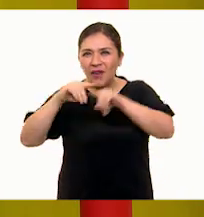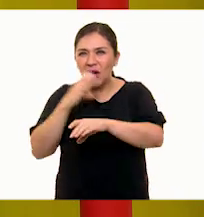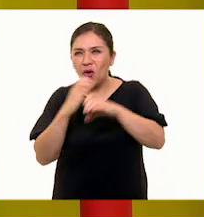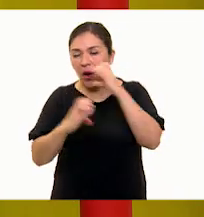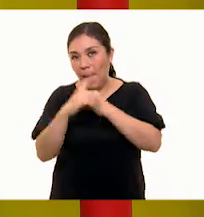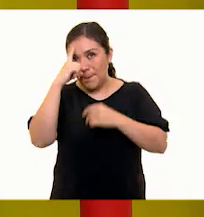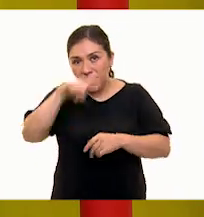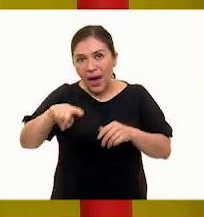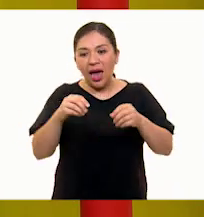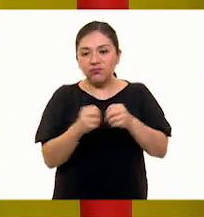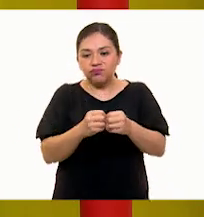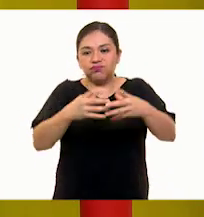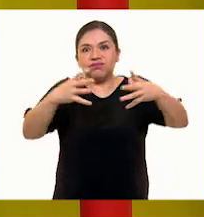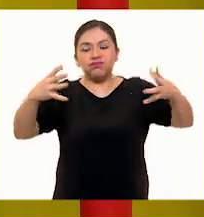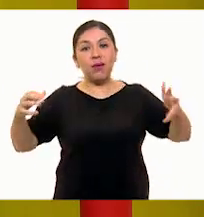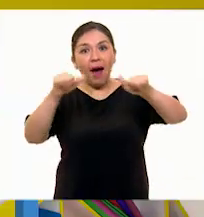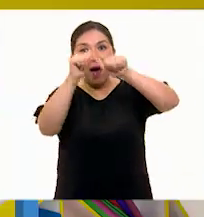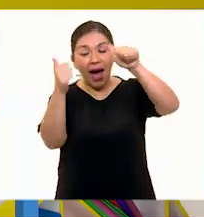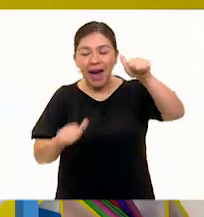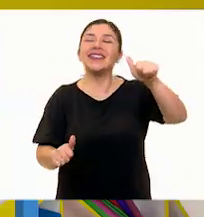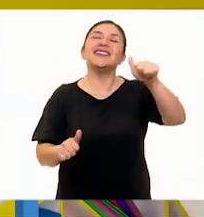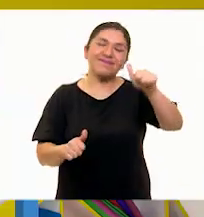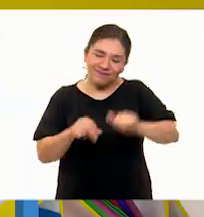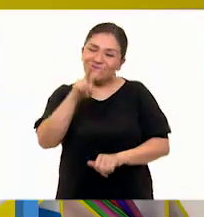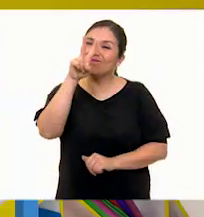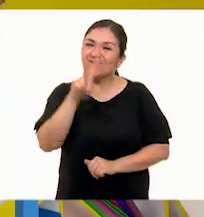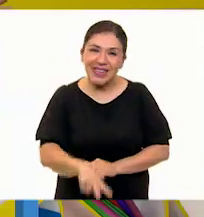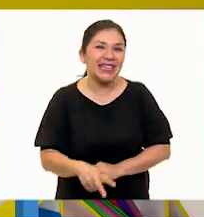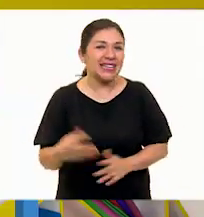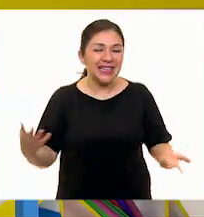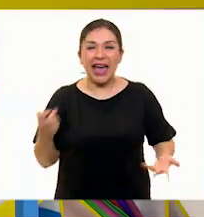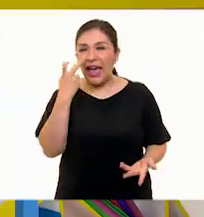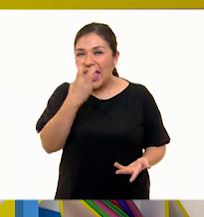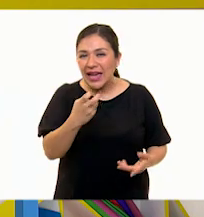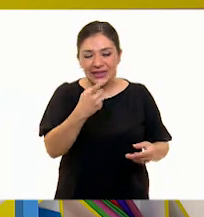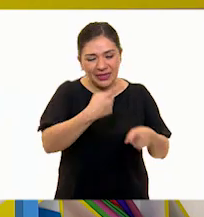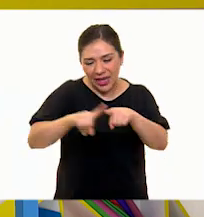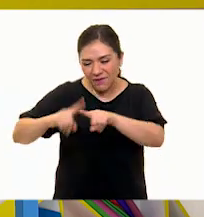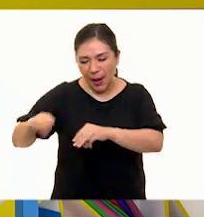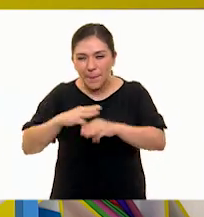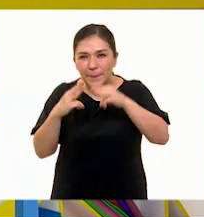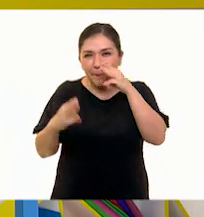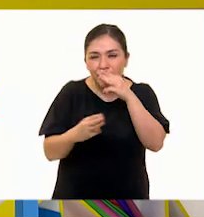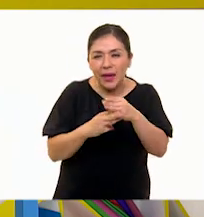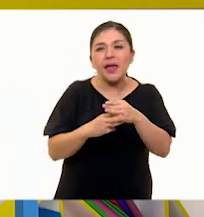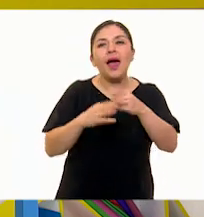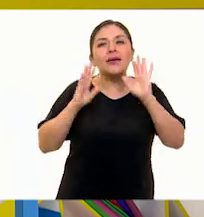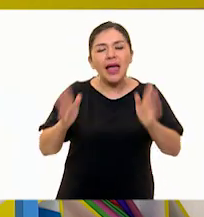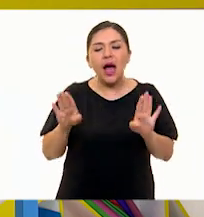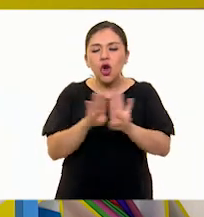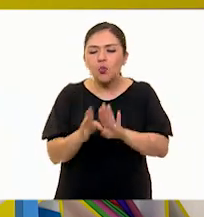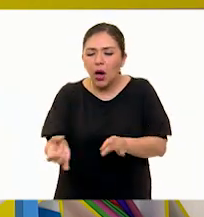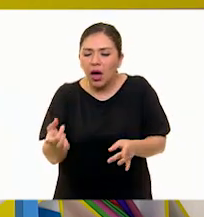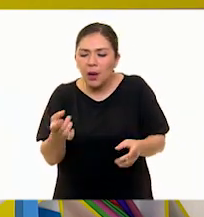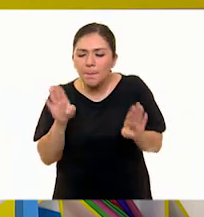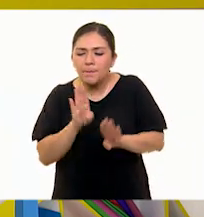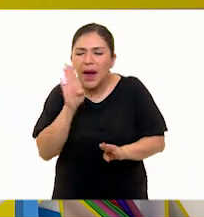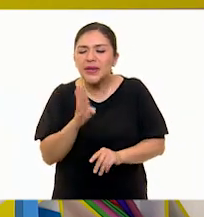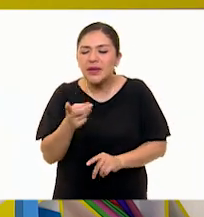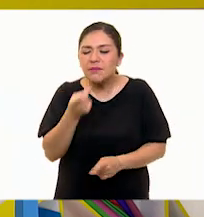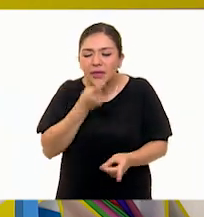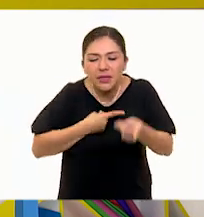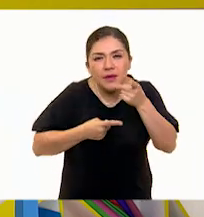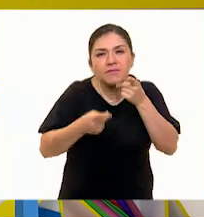que puedas hacer tus construcciones, ¿verdad? Así es, pues, bueno, todos estos elementos pues me van contando una historia. Vamos